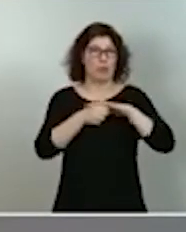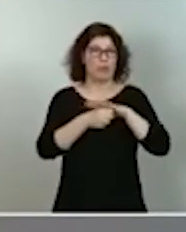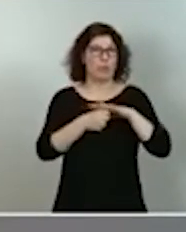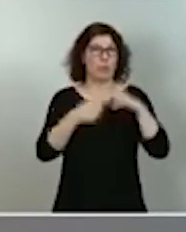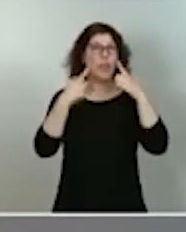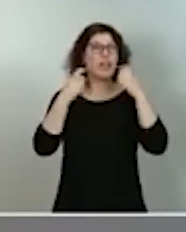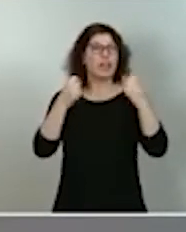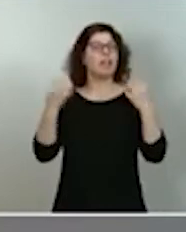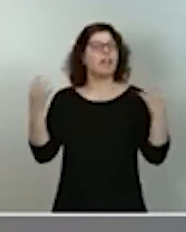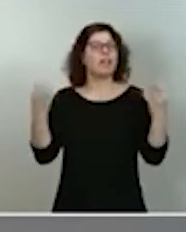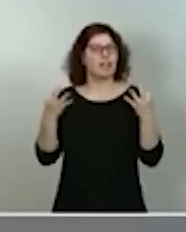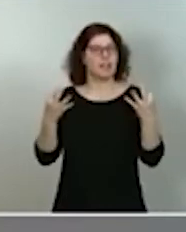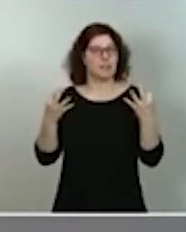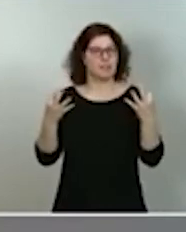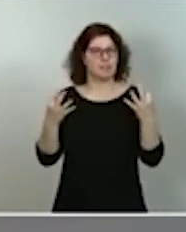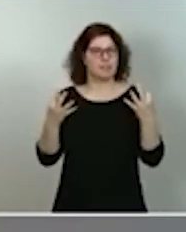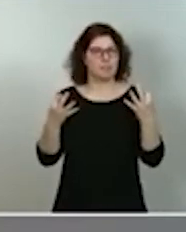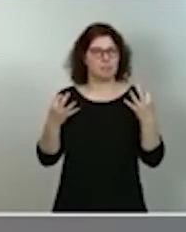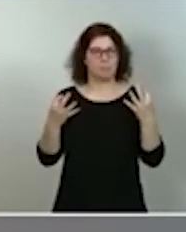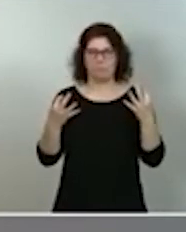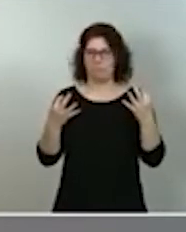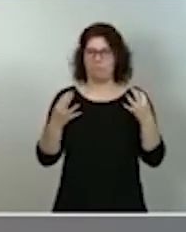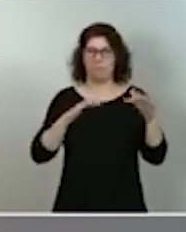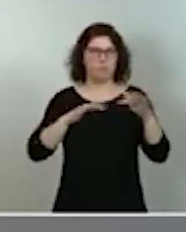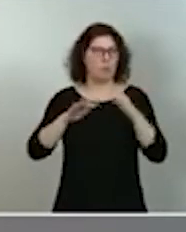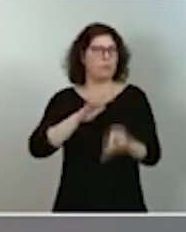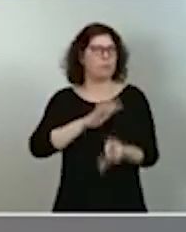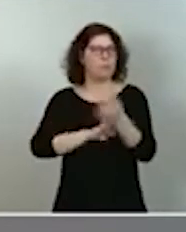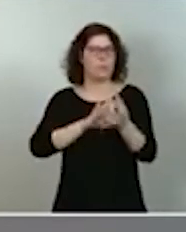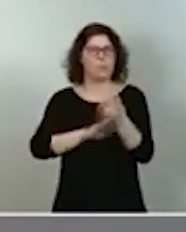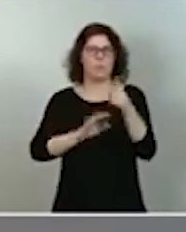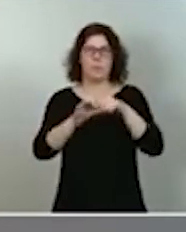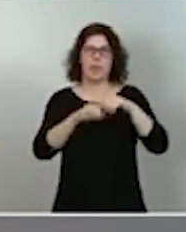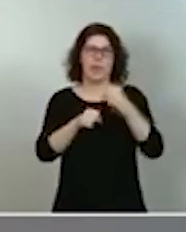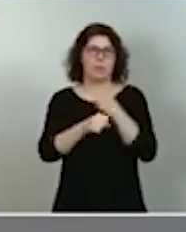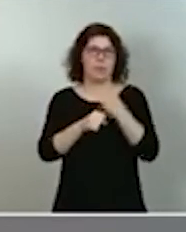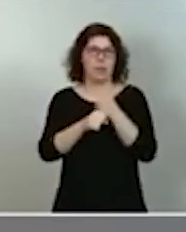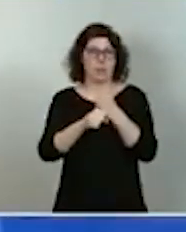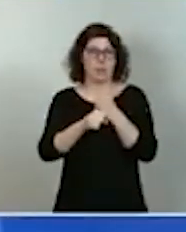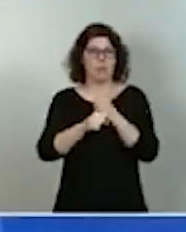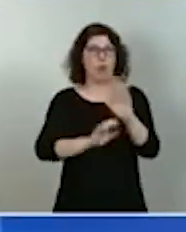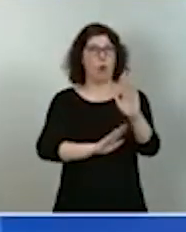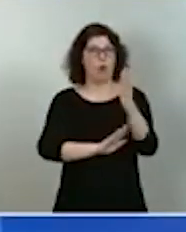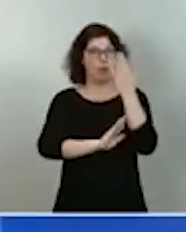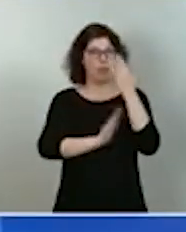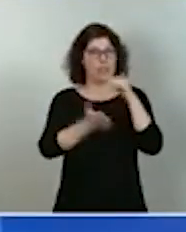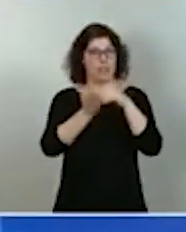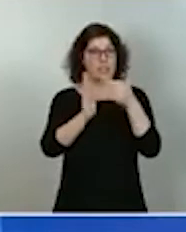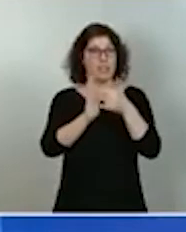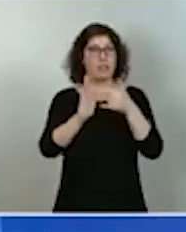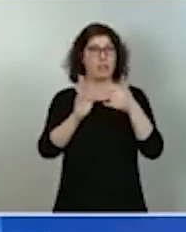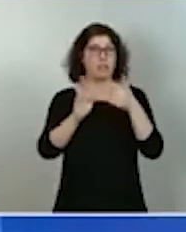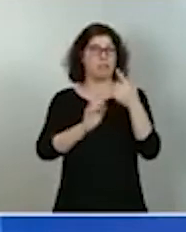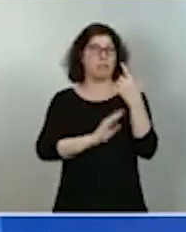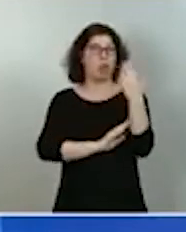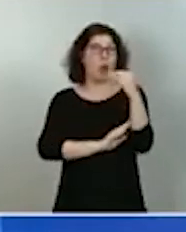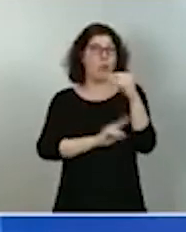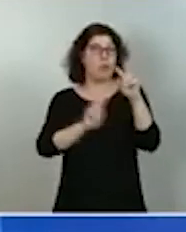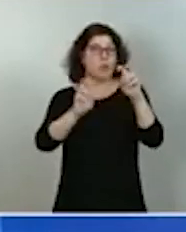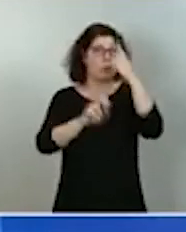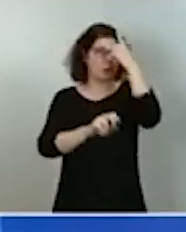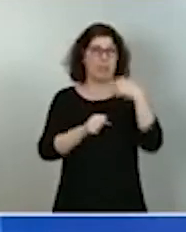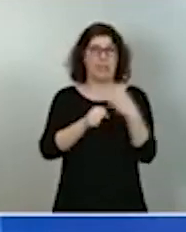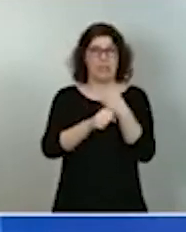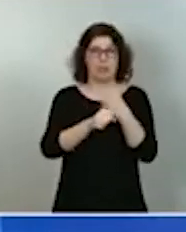de empleo, ofrecen nuevos horizontes profesionales para los jóvenes. Son, por tanto, un foco de atracción de talento